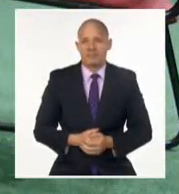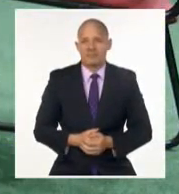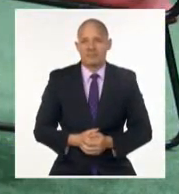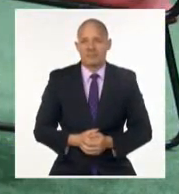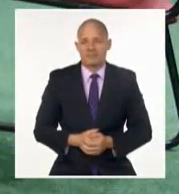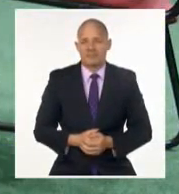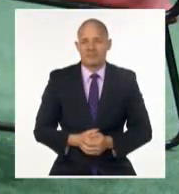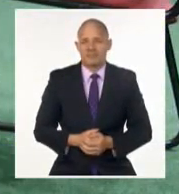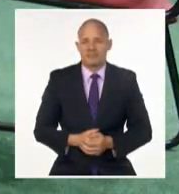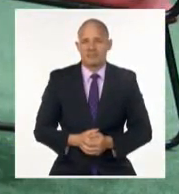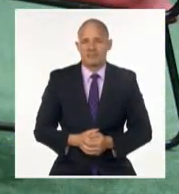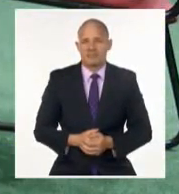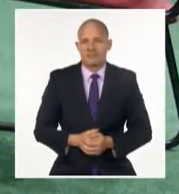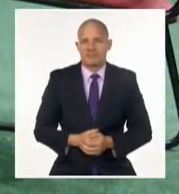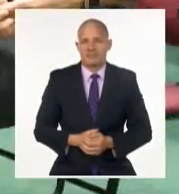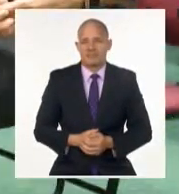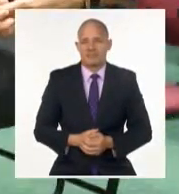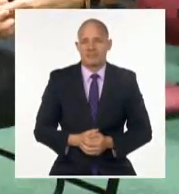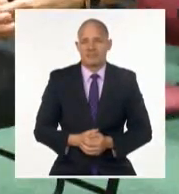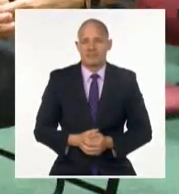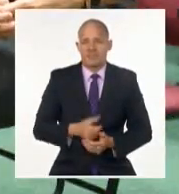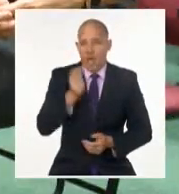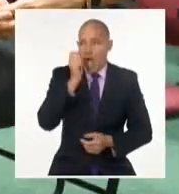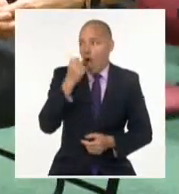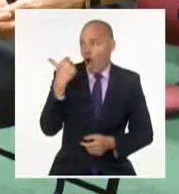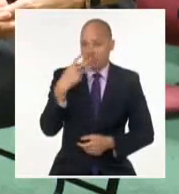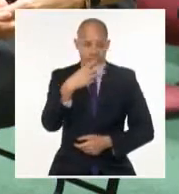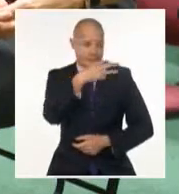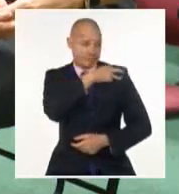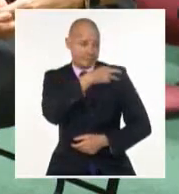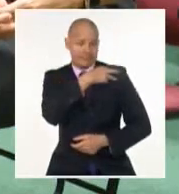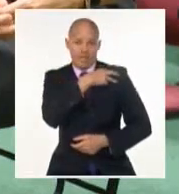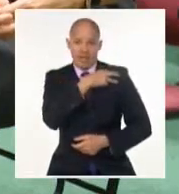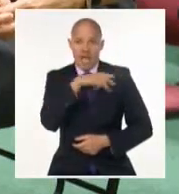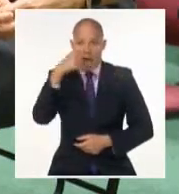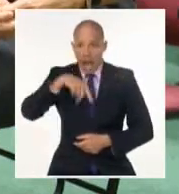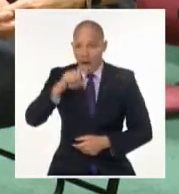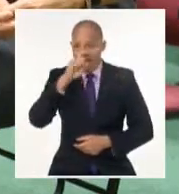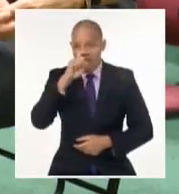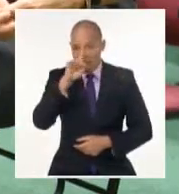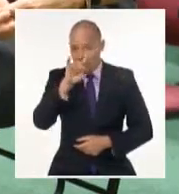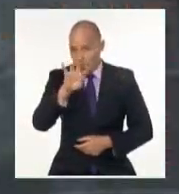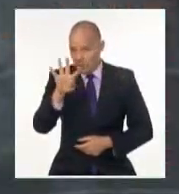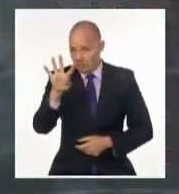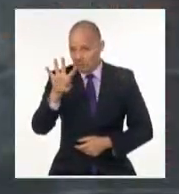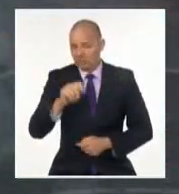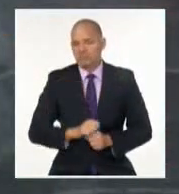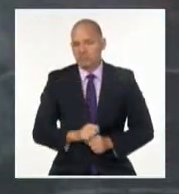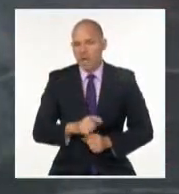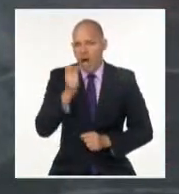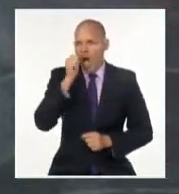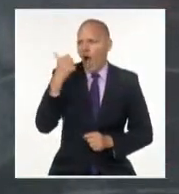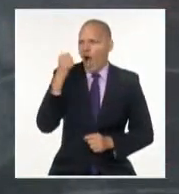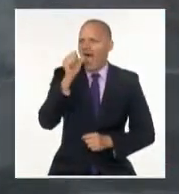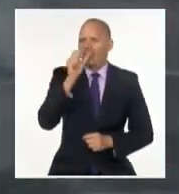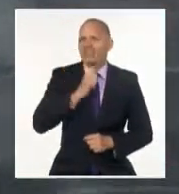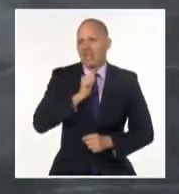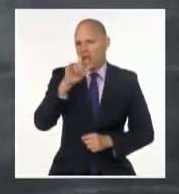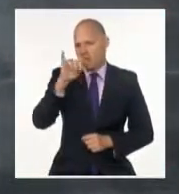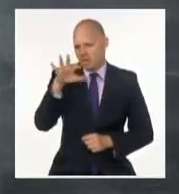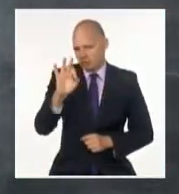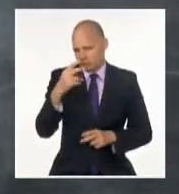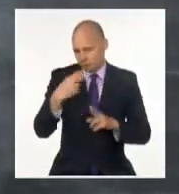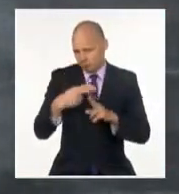A sus 94 años, el comandante del cuarto frente oriental, Delio Gómez Ochoa, con una memoria a la que no escapa